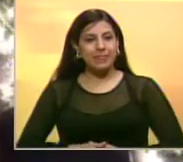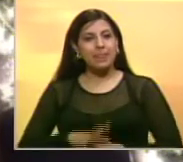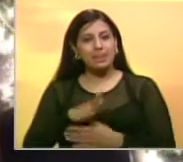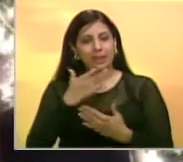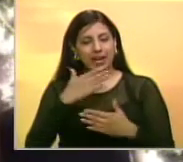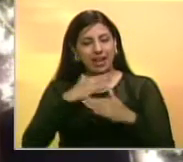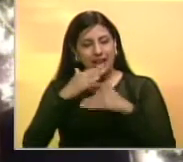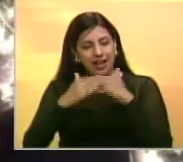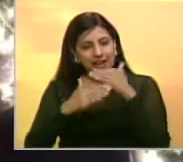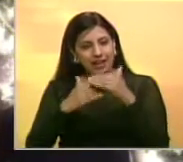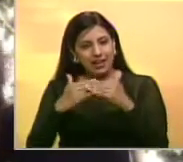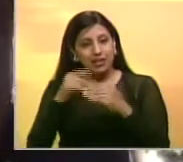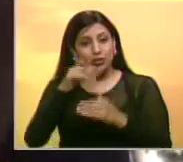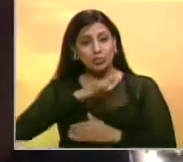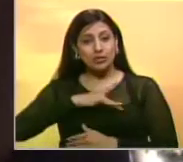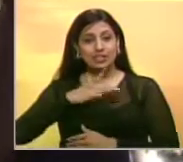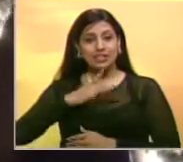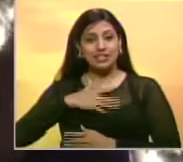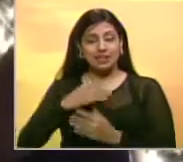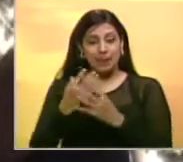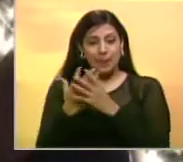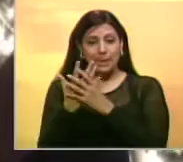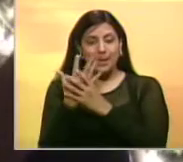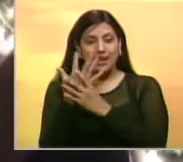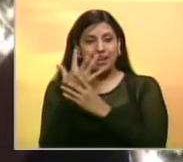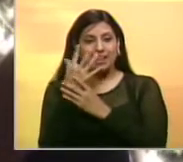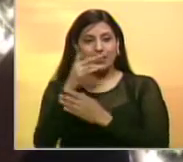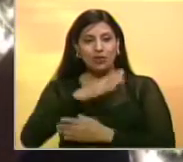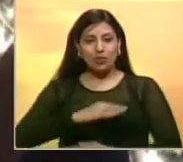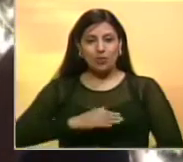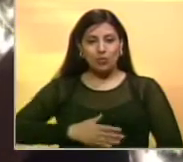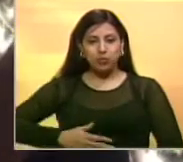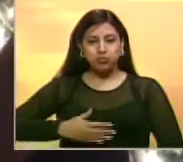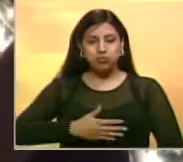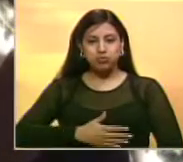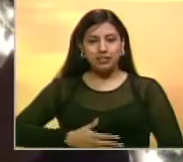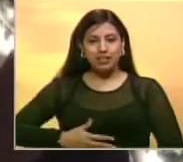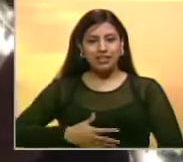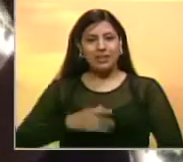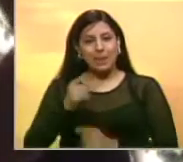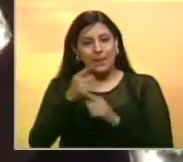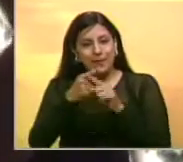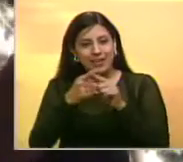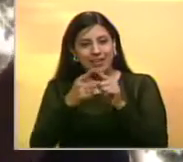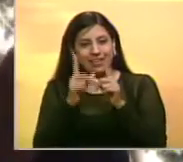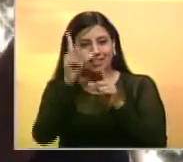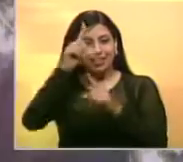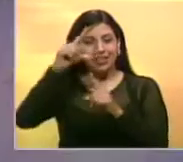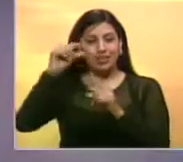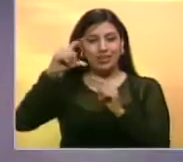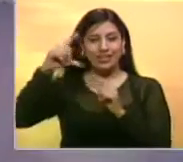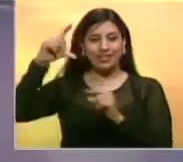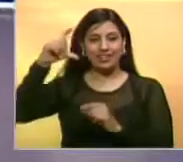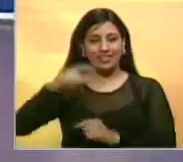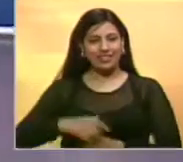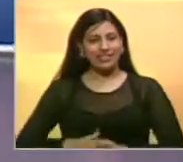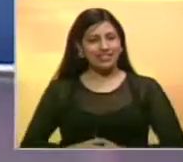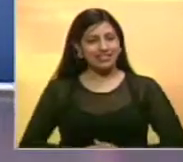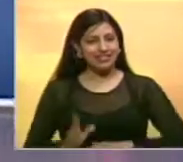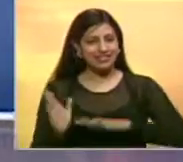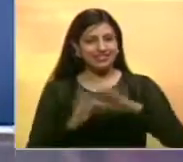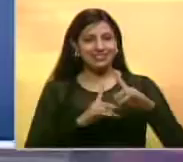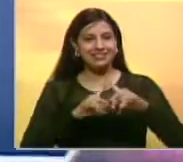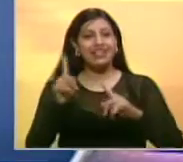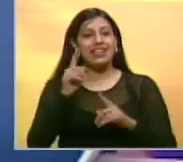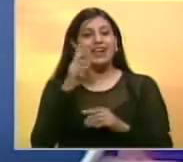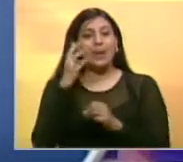Bajan lentamente Siento en mis palmas que frotan tu vientre Un pedacito de luna creciente Seguimos con Kim Kardashian